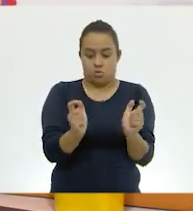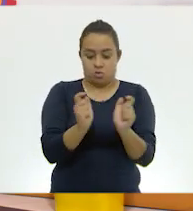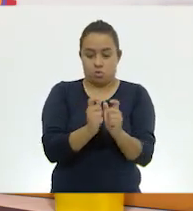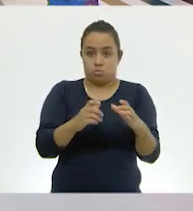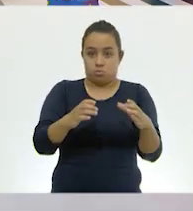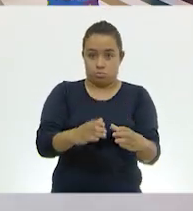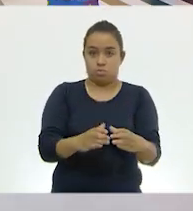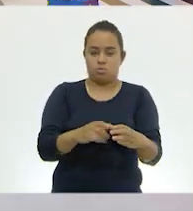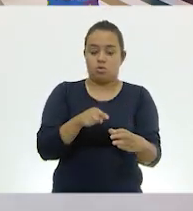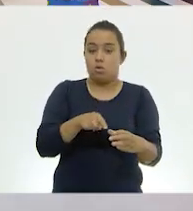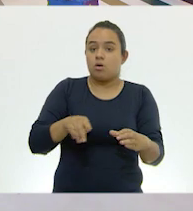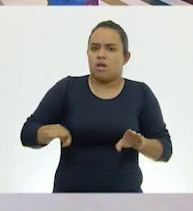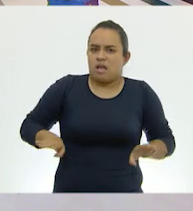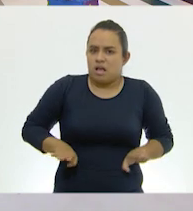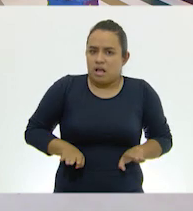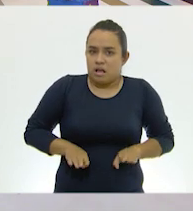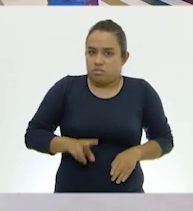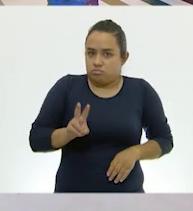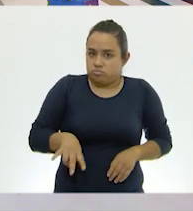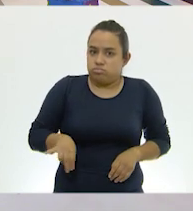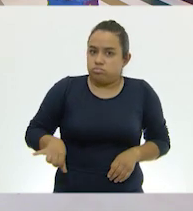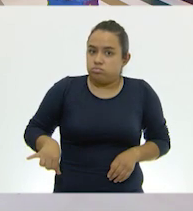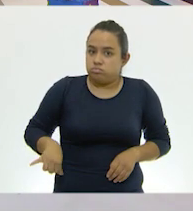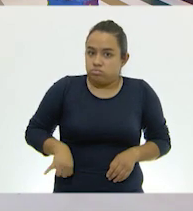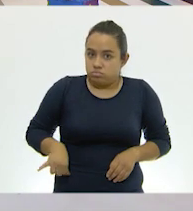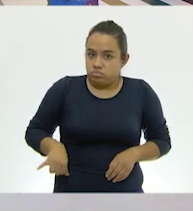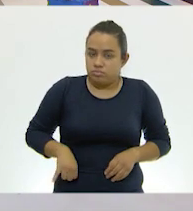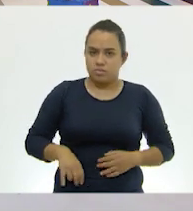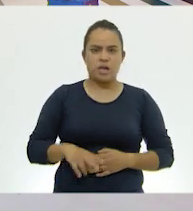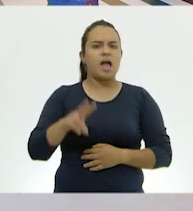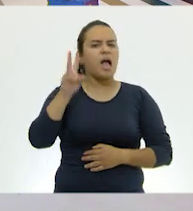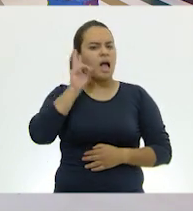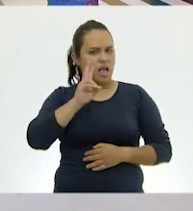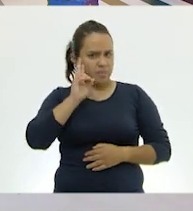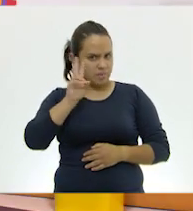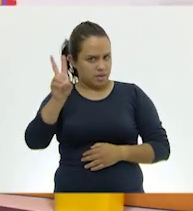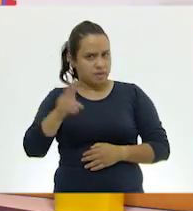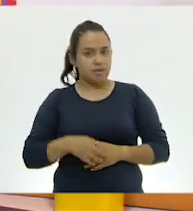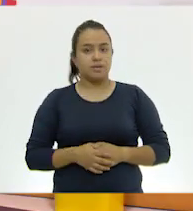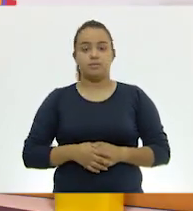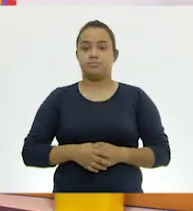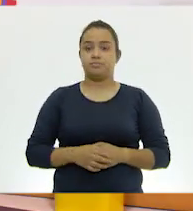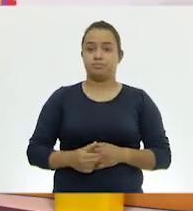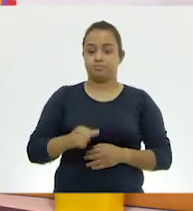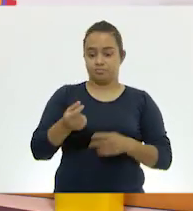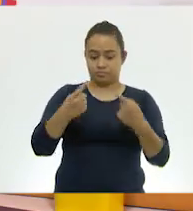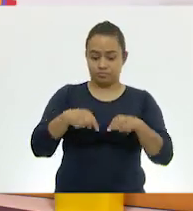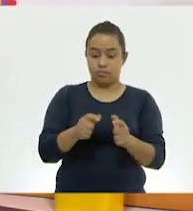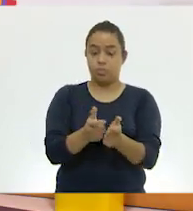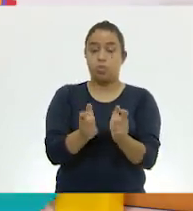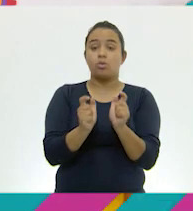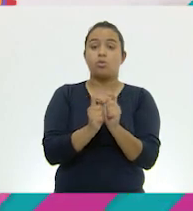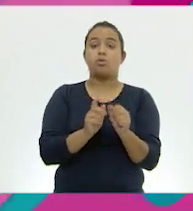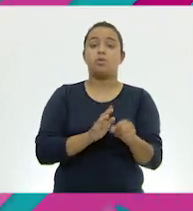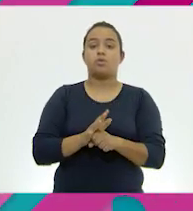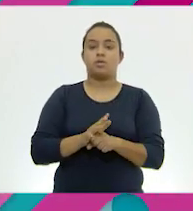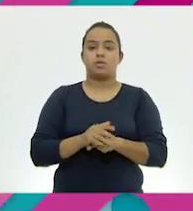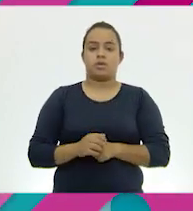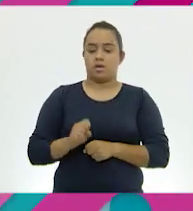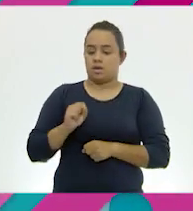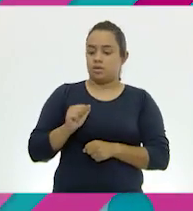también tiene características muy interesantes, ¿sale? A ver, vamos a verlos entonces. vamos a verlo. El siguiente grupo es las